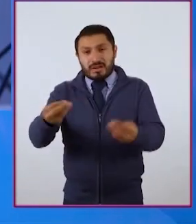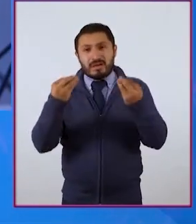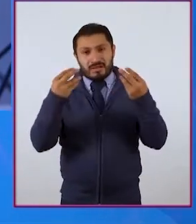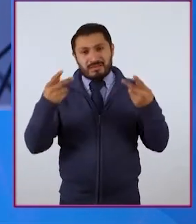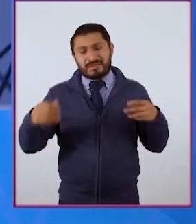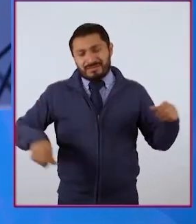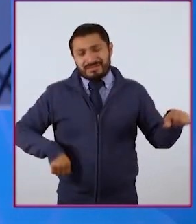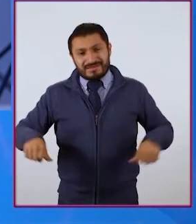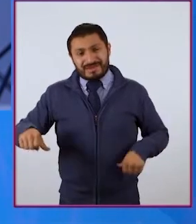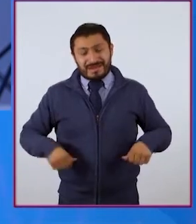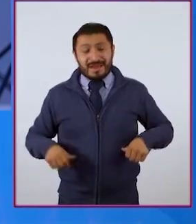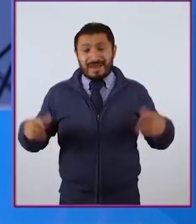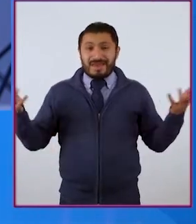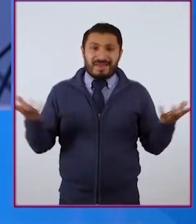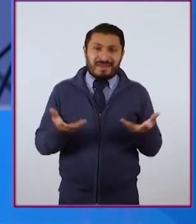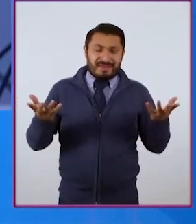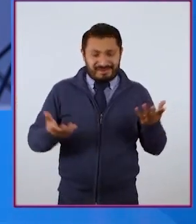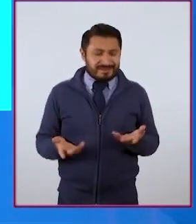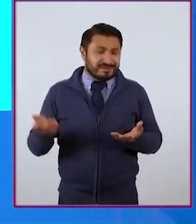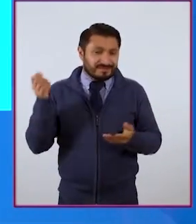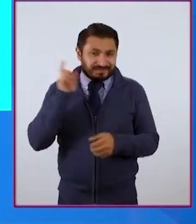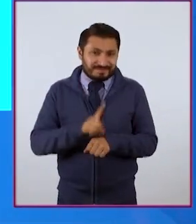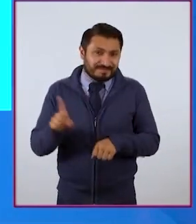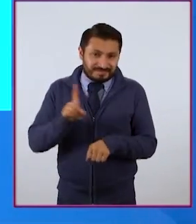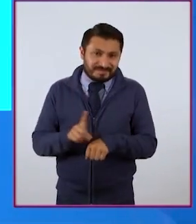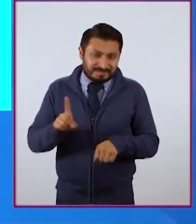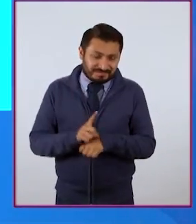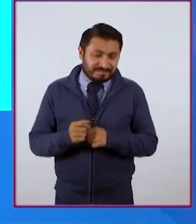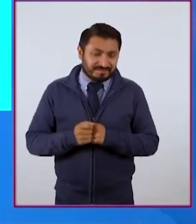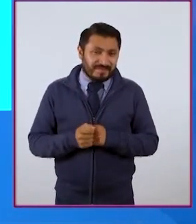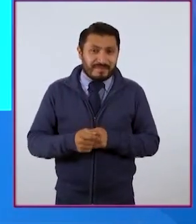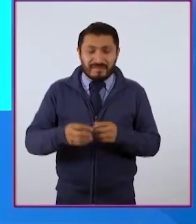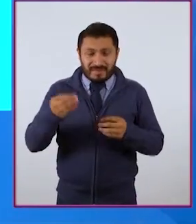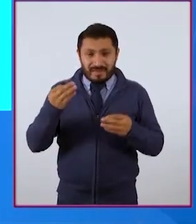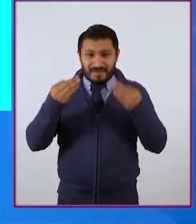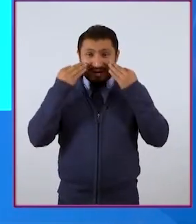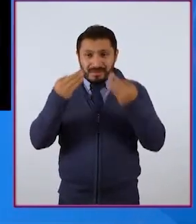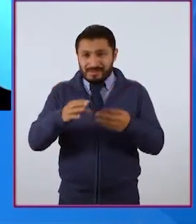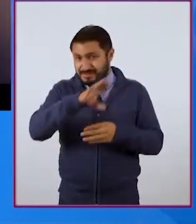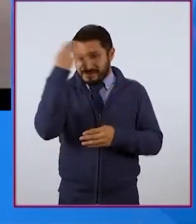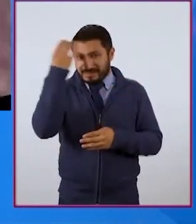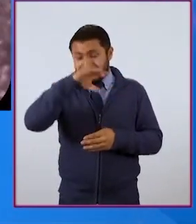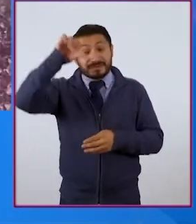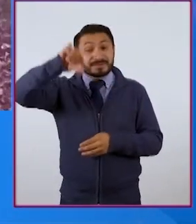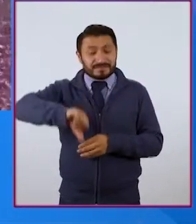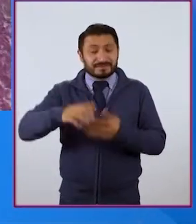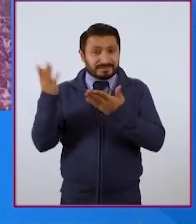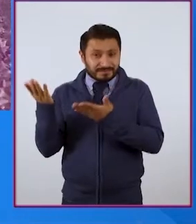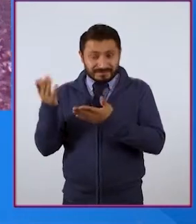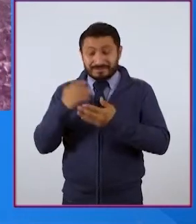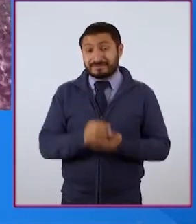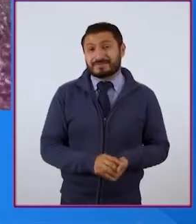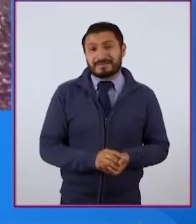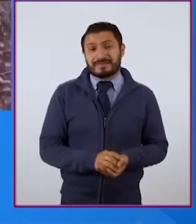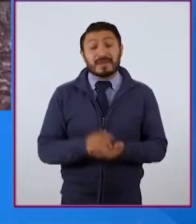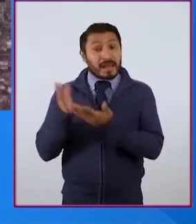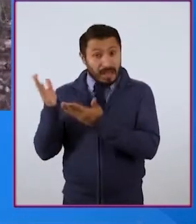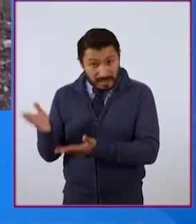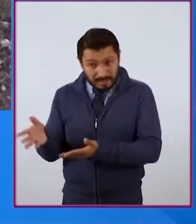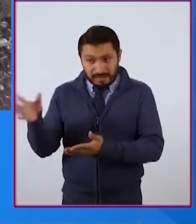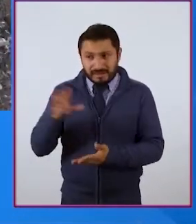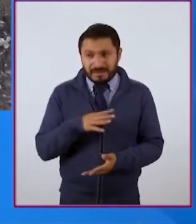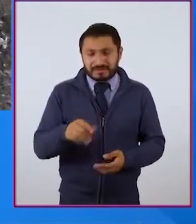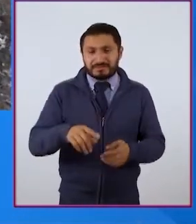cantidad de actividades que se realizan allí. Observa las fotografías de hoy. En esta fotografía, la